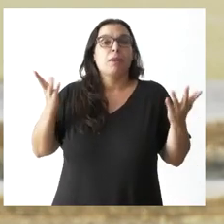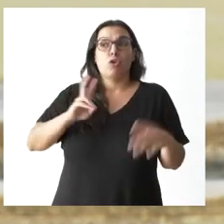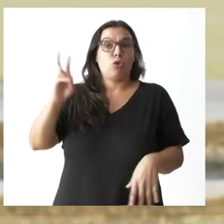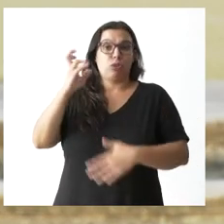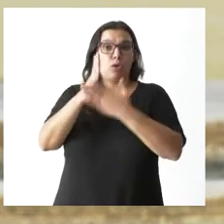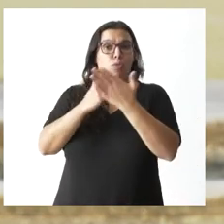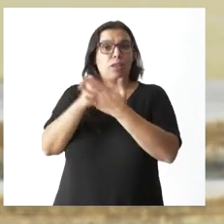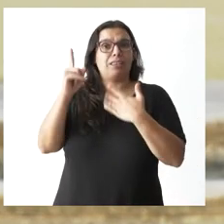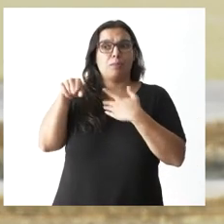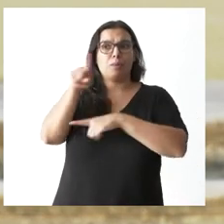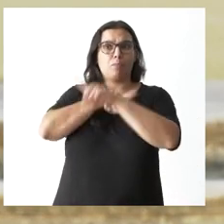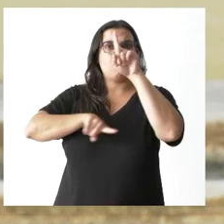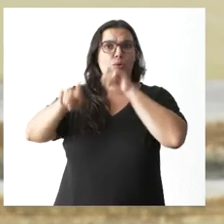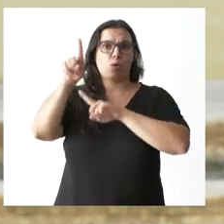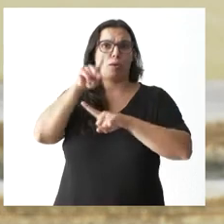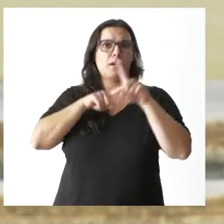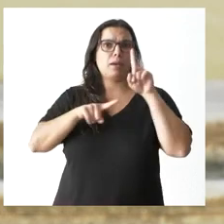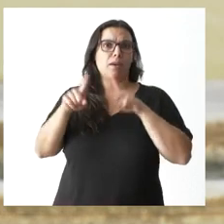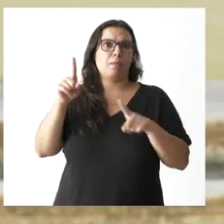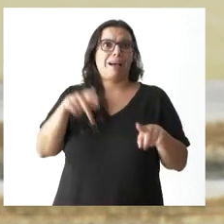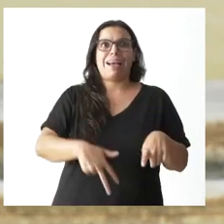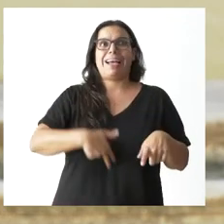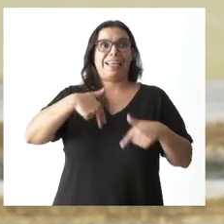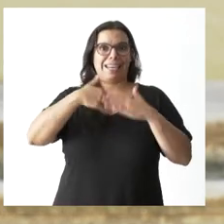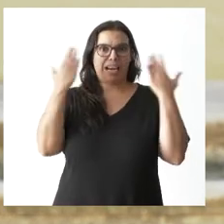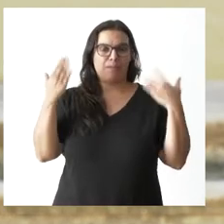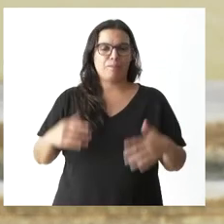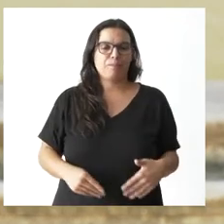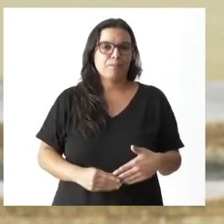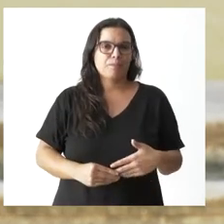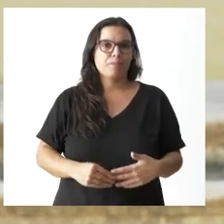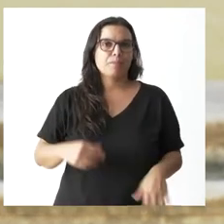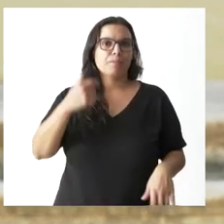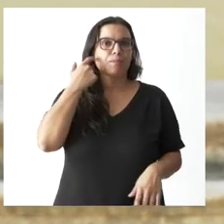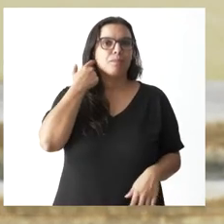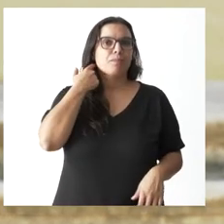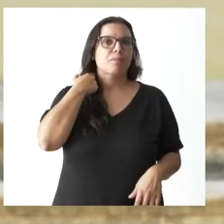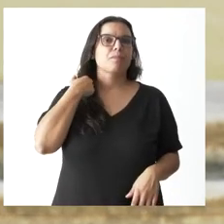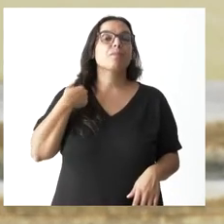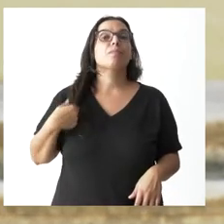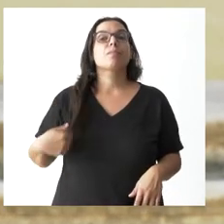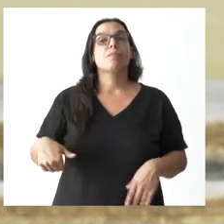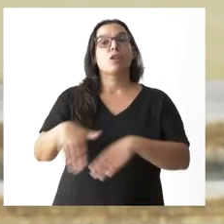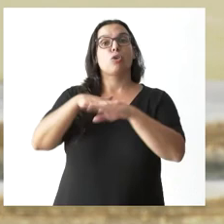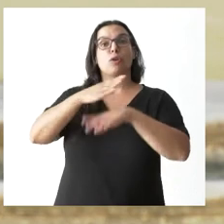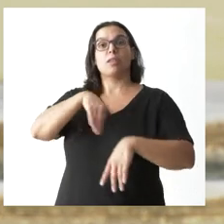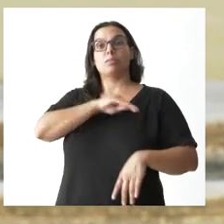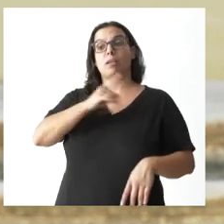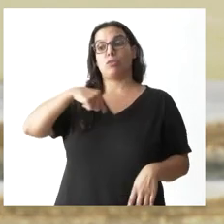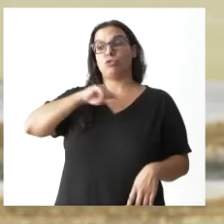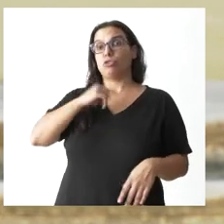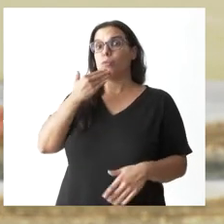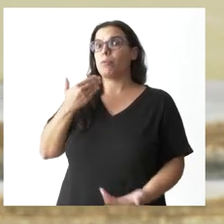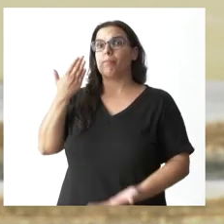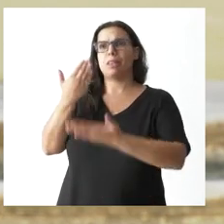autónomas ven que es un problema generalizado le hemos reclamado al gobierno de España con la máxima